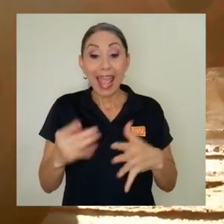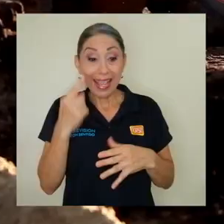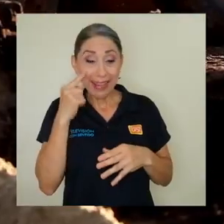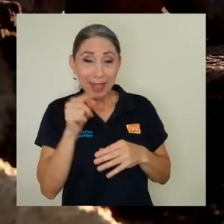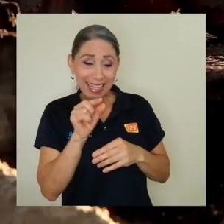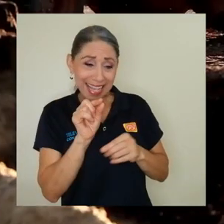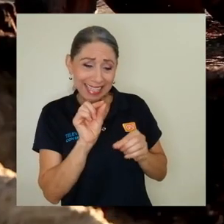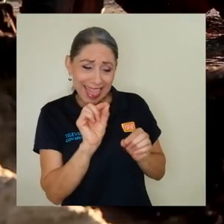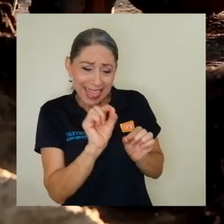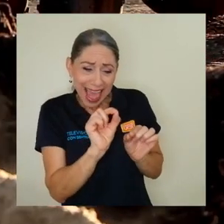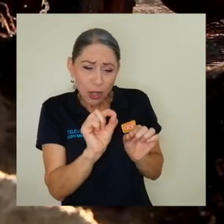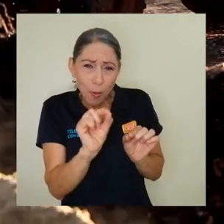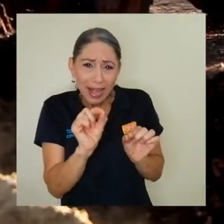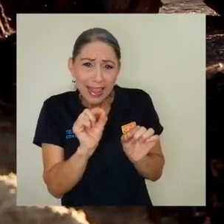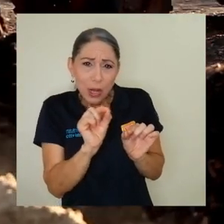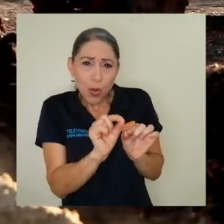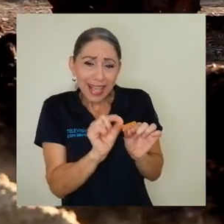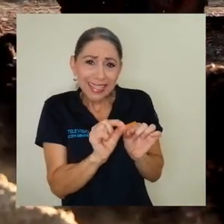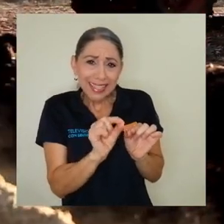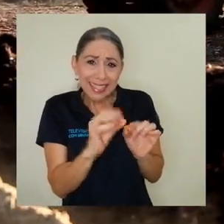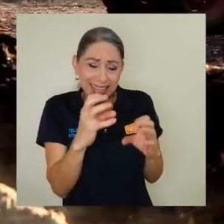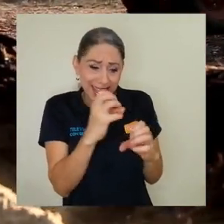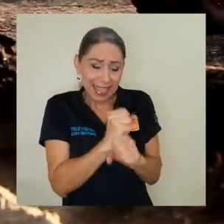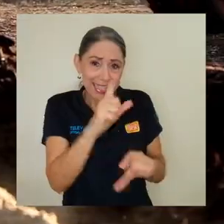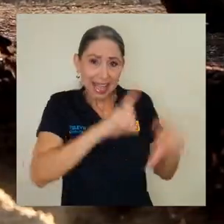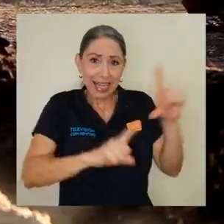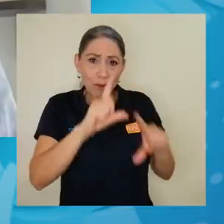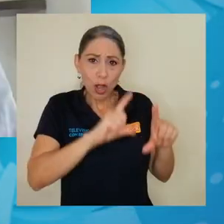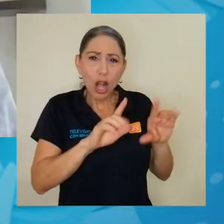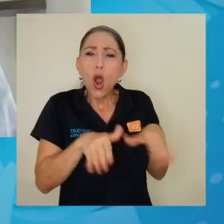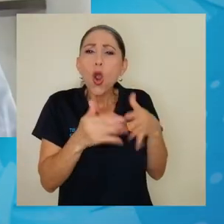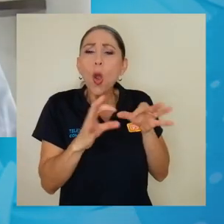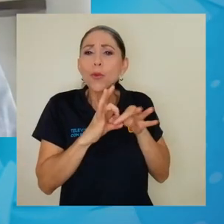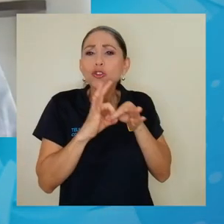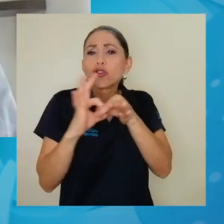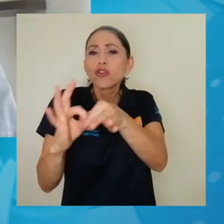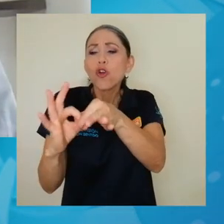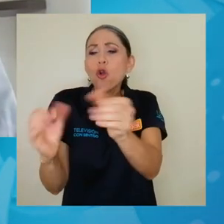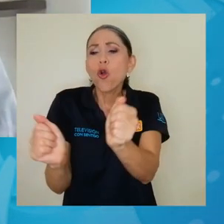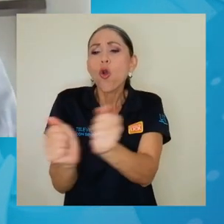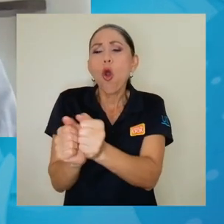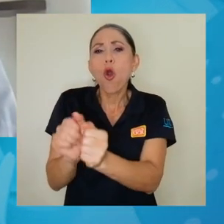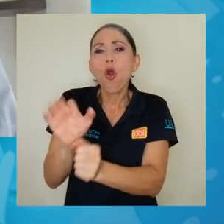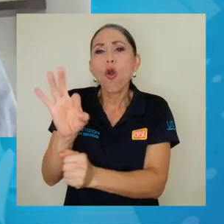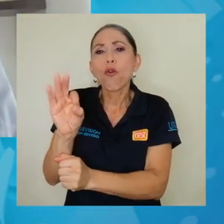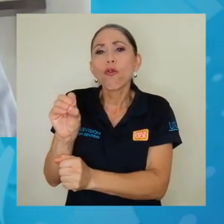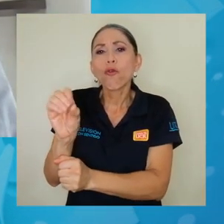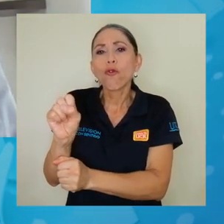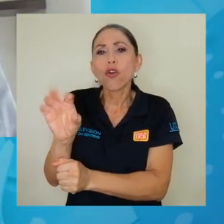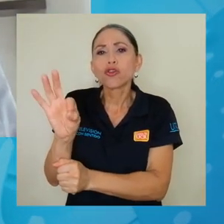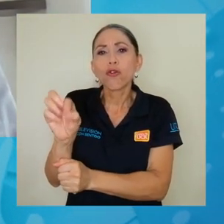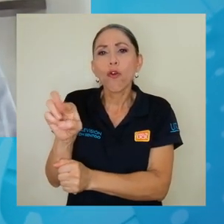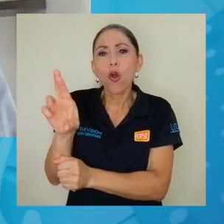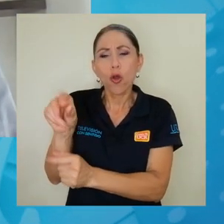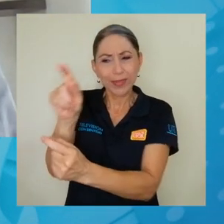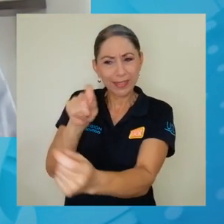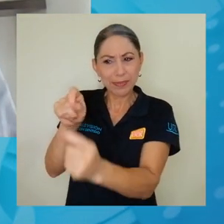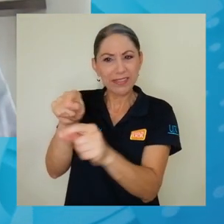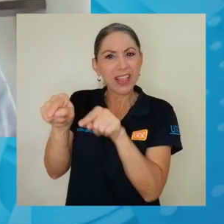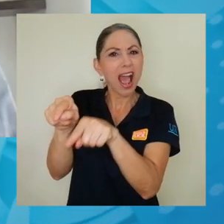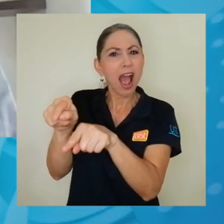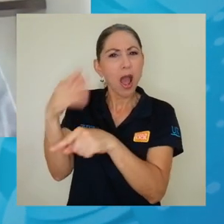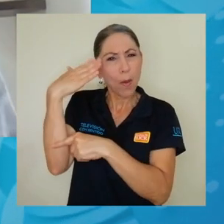la interacción de estas nanopartículas sintetizadas en el laboratorio con un elemento en específico que es el fósforo.